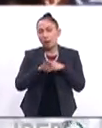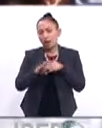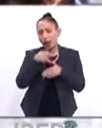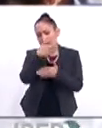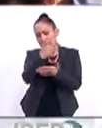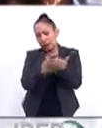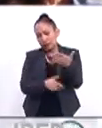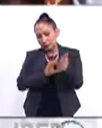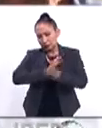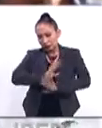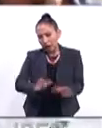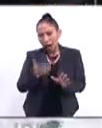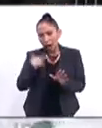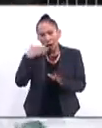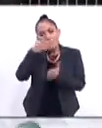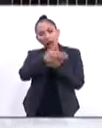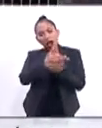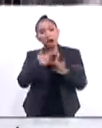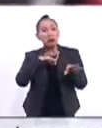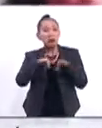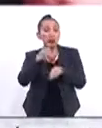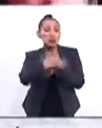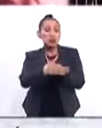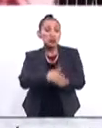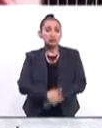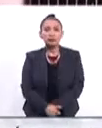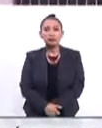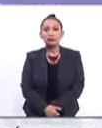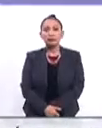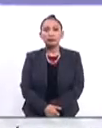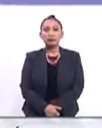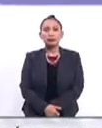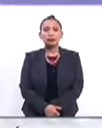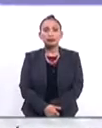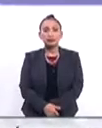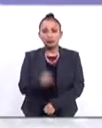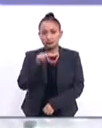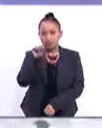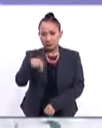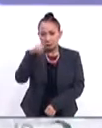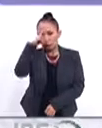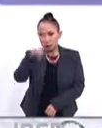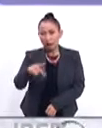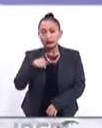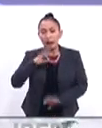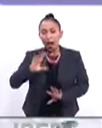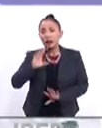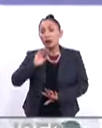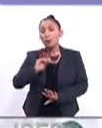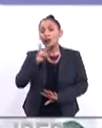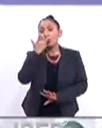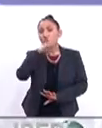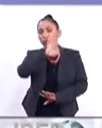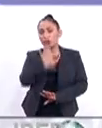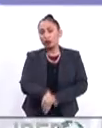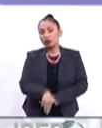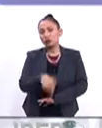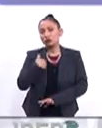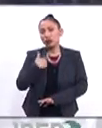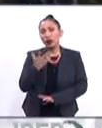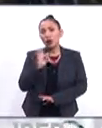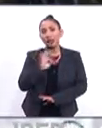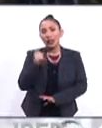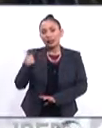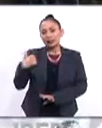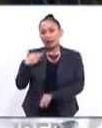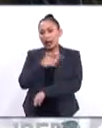registrados ya han encontrado incluso empleo temporal ahí mismo en México ya suman 98 las víctimas mortales y